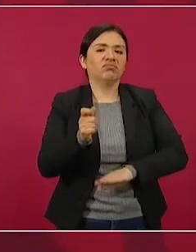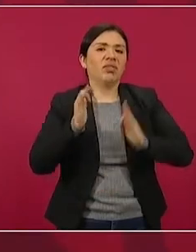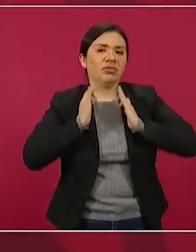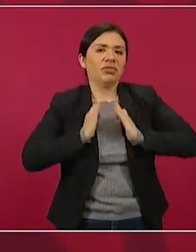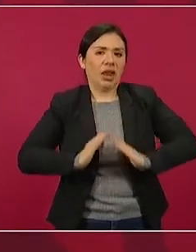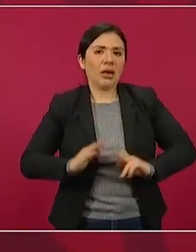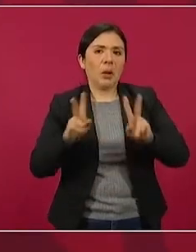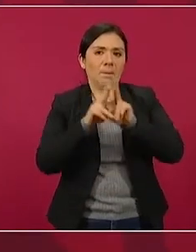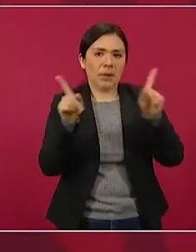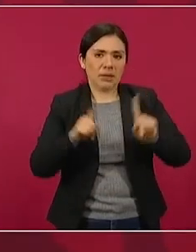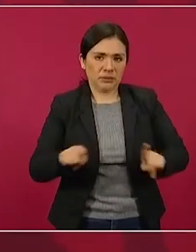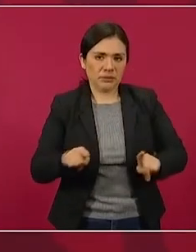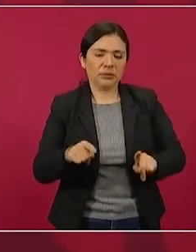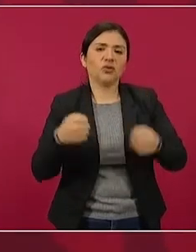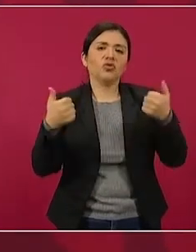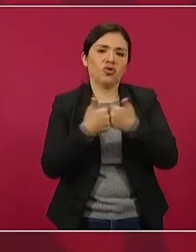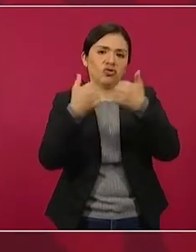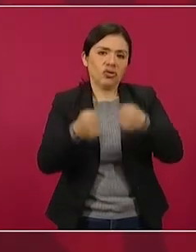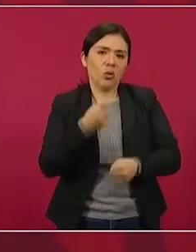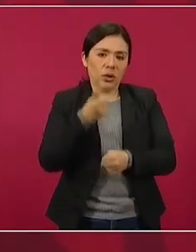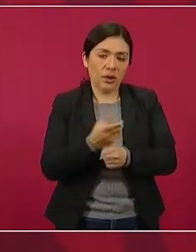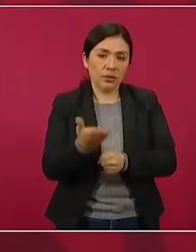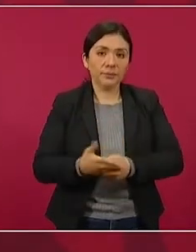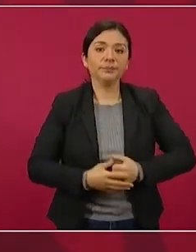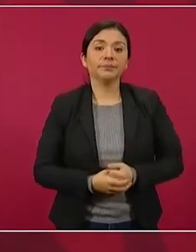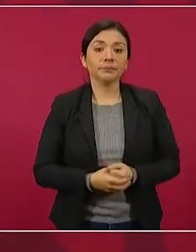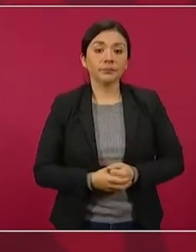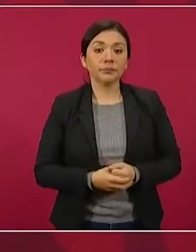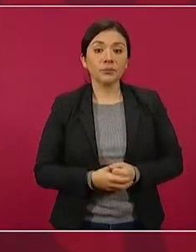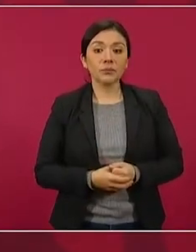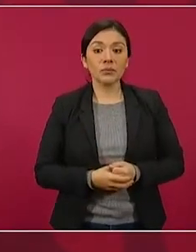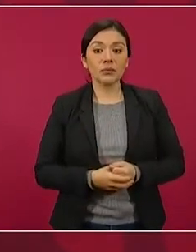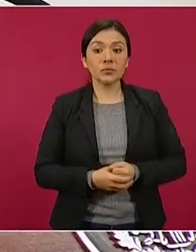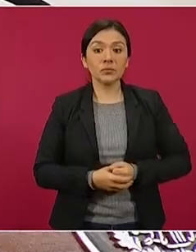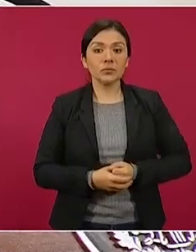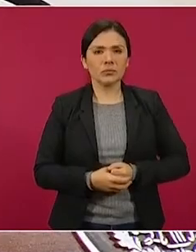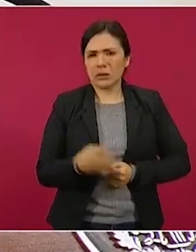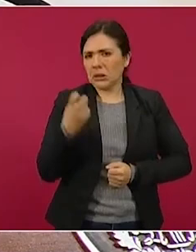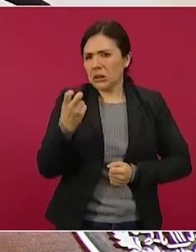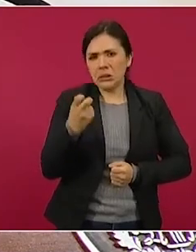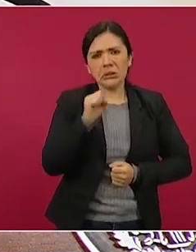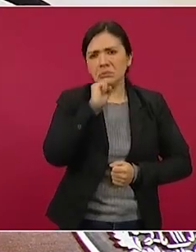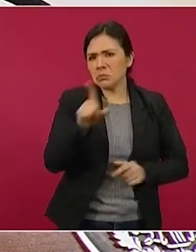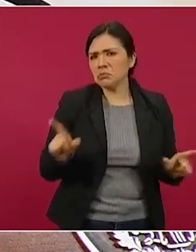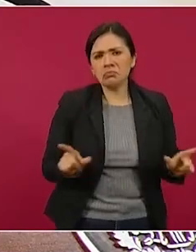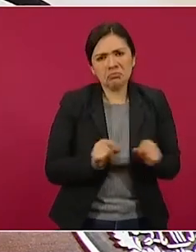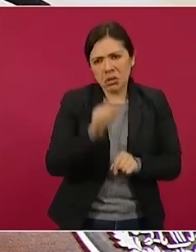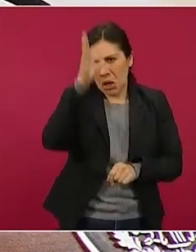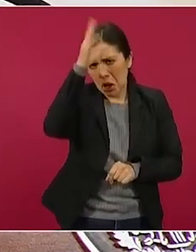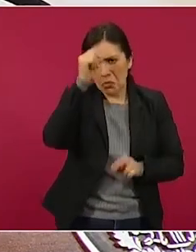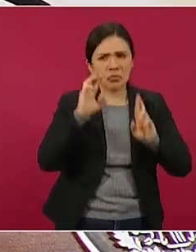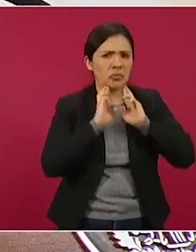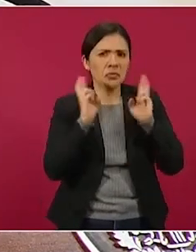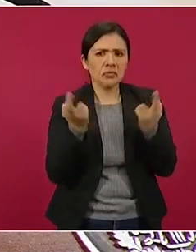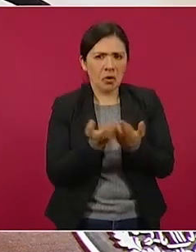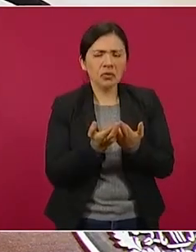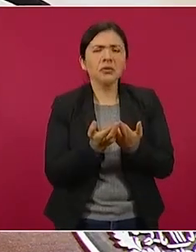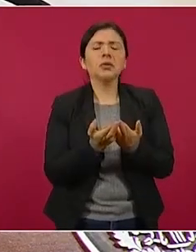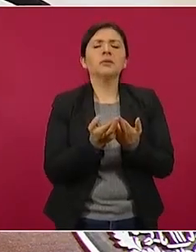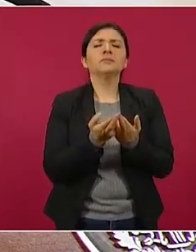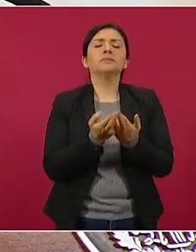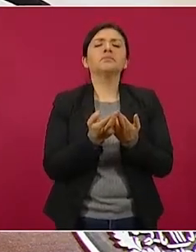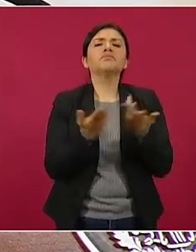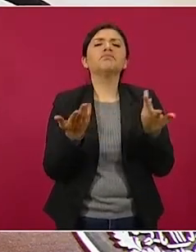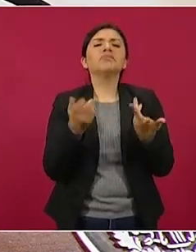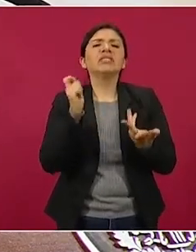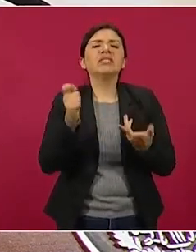manera segura y en paz. Entonces, ese digamos que fue, en realidad se vio la